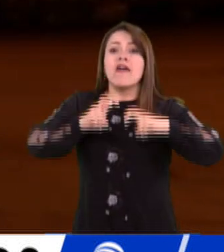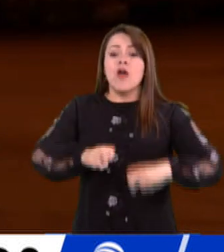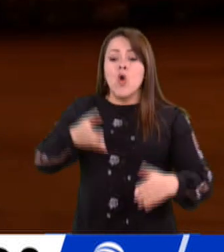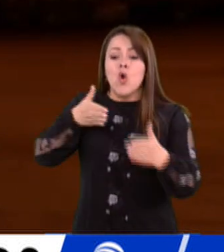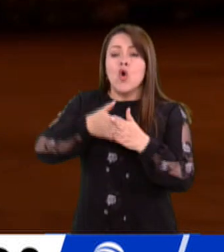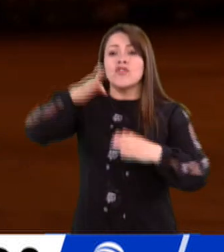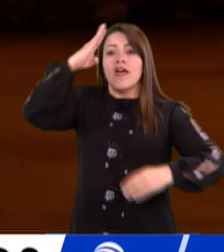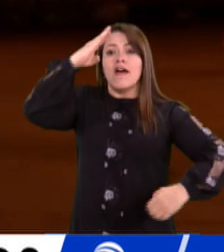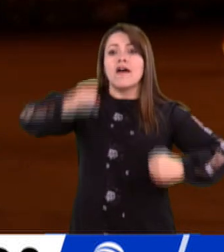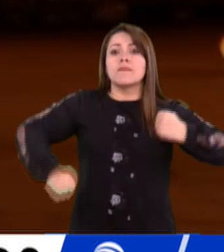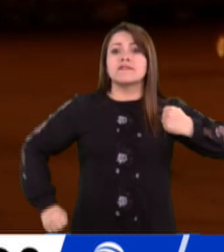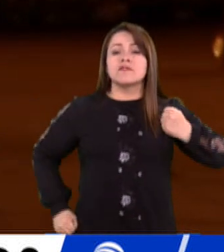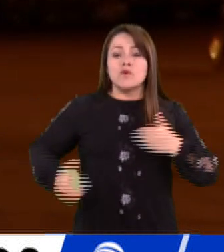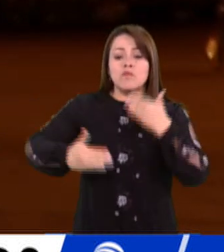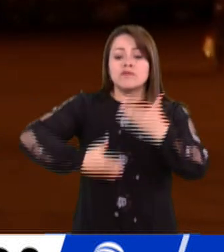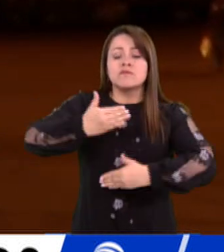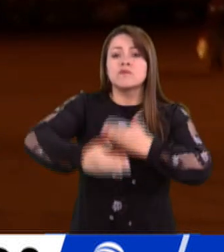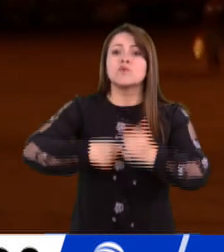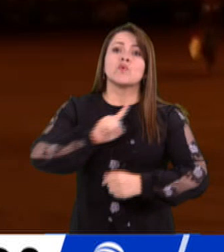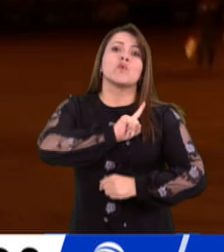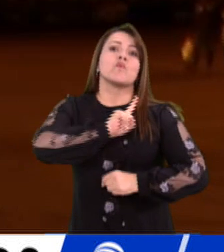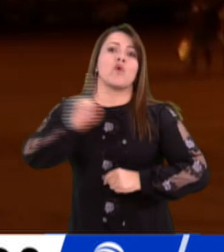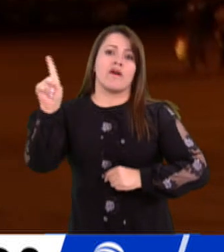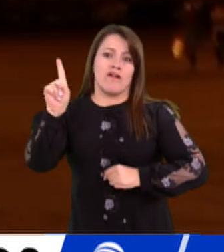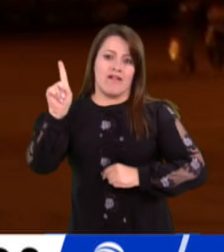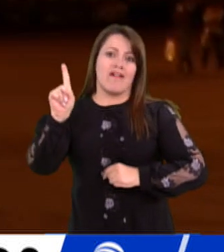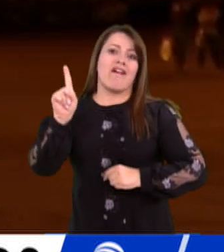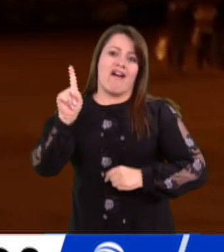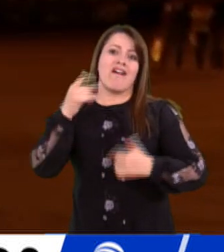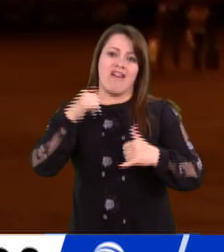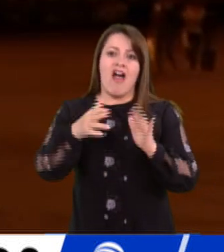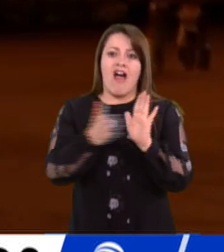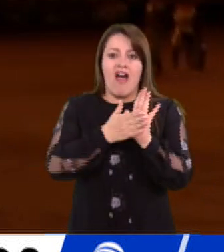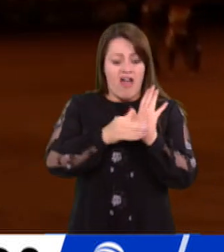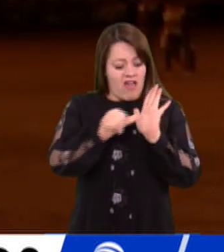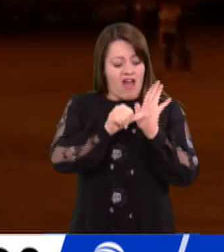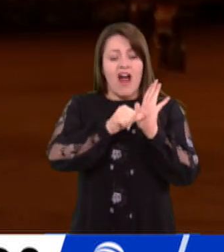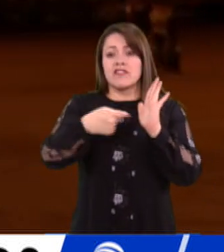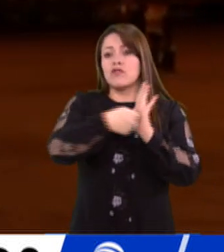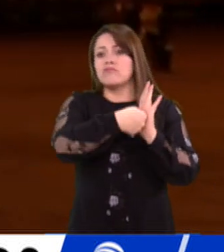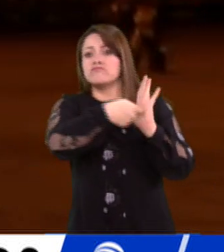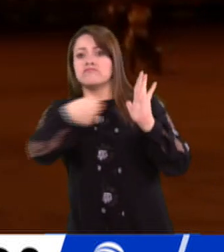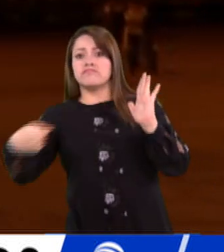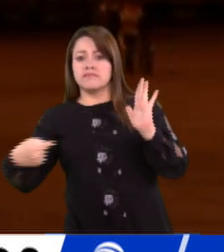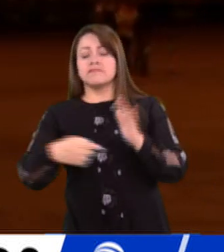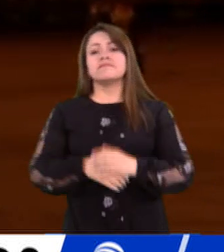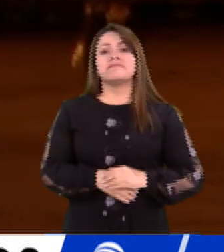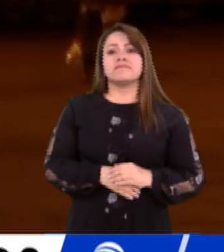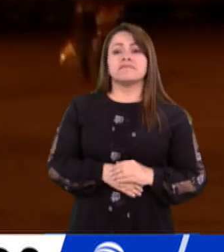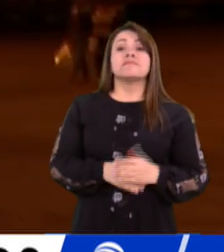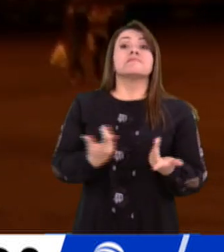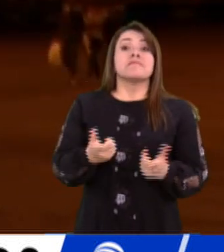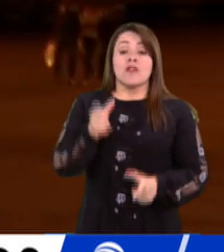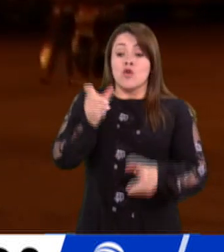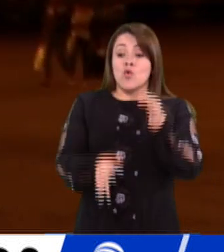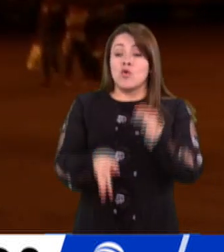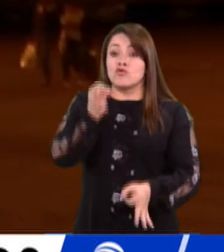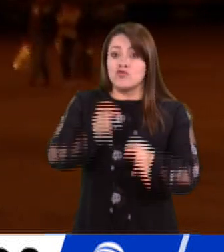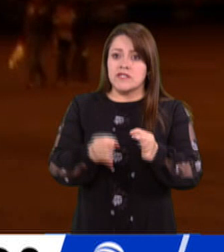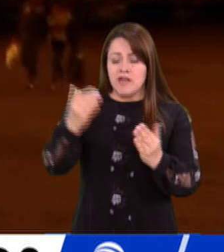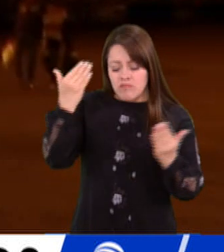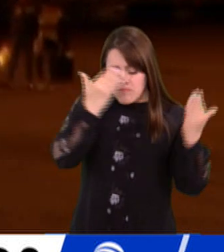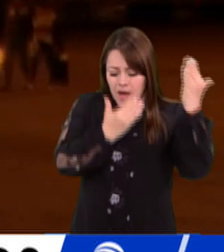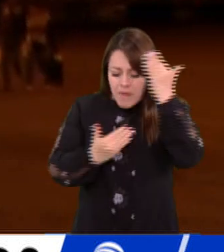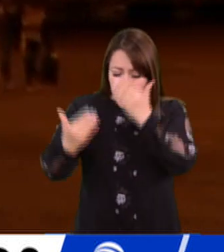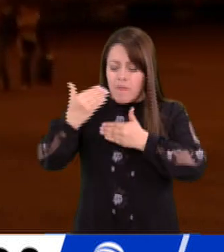conociendo de procedimientos, de procesos, de comparecientes miembros de la fuerza pública al interior de la